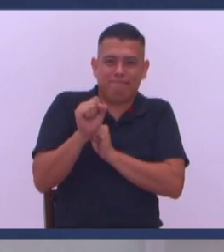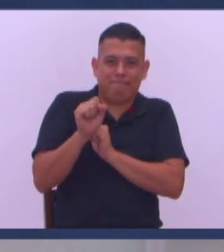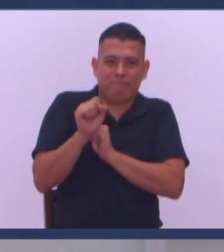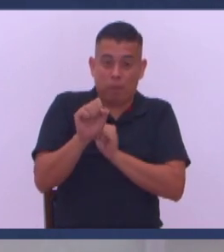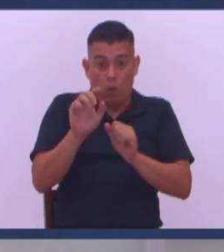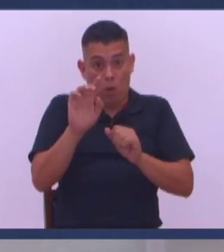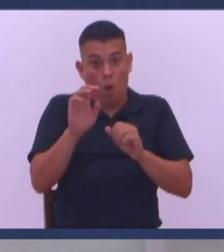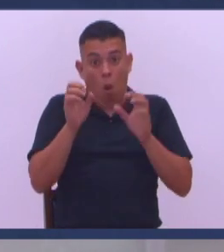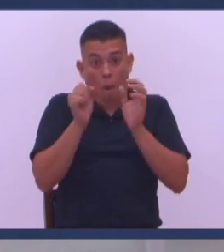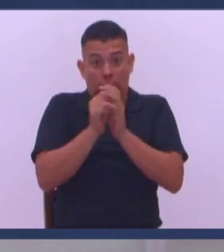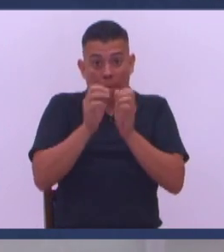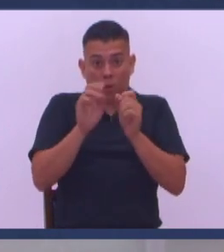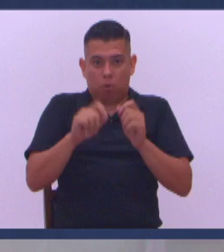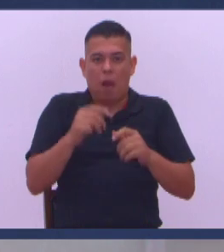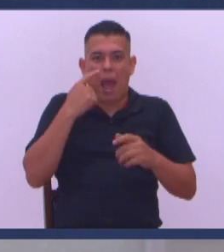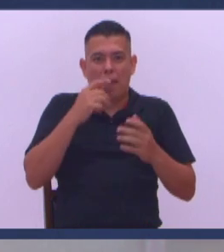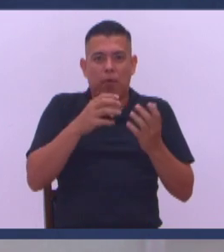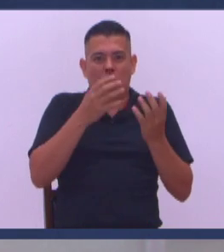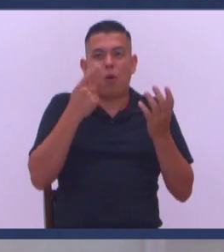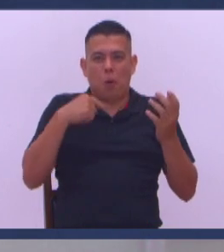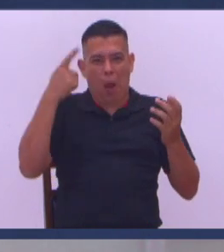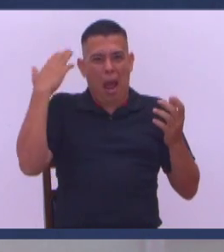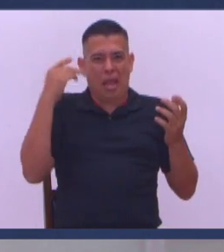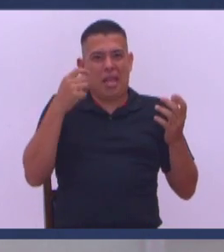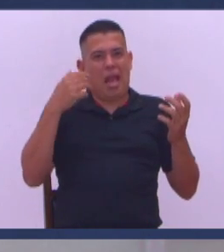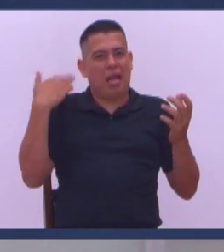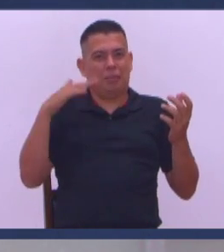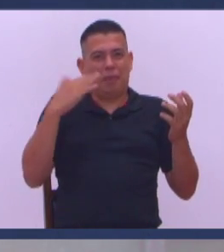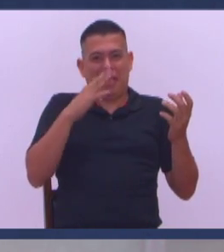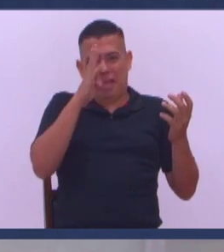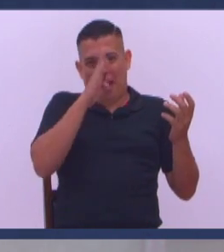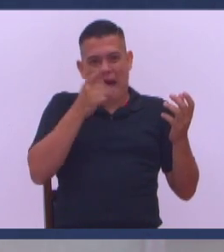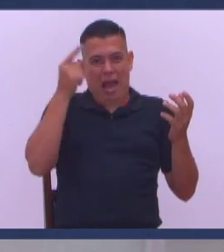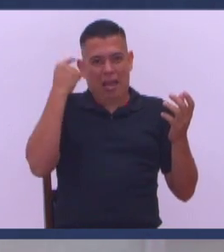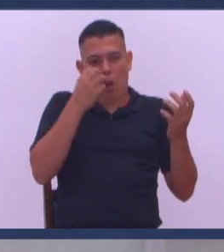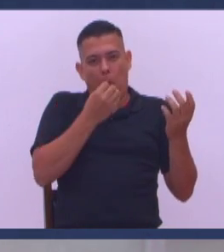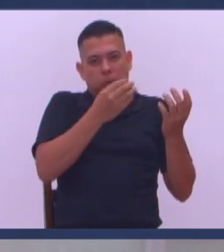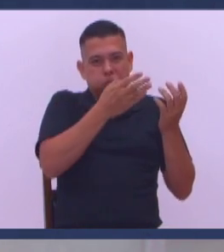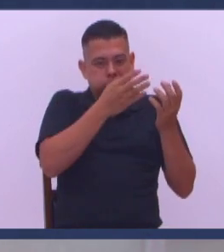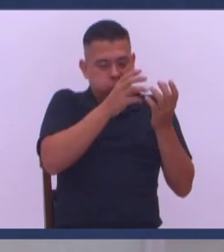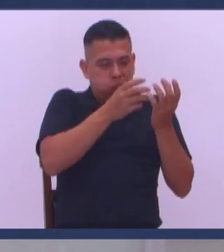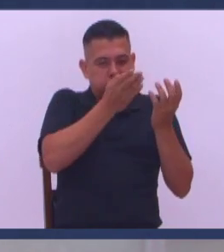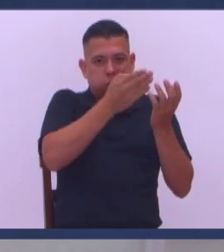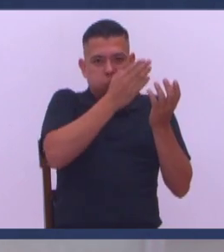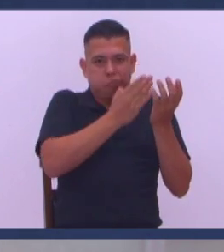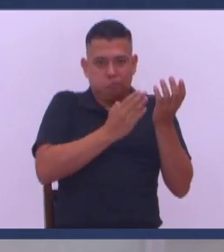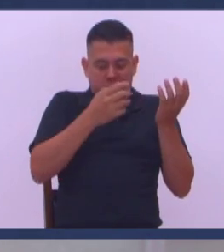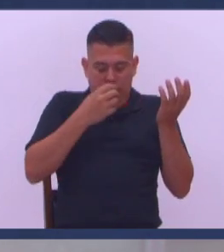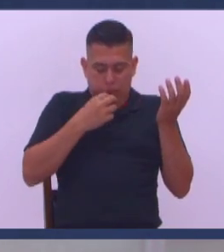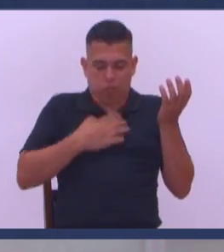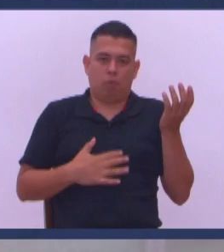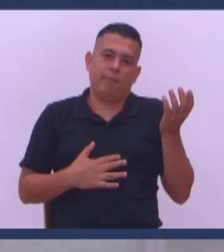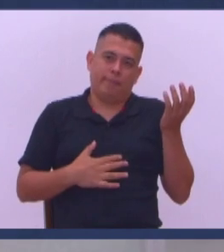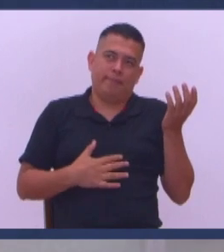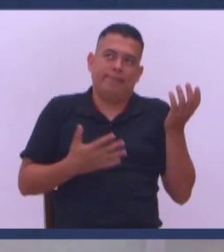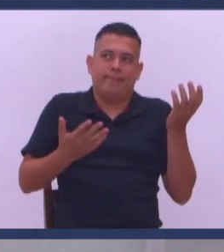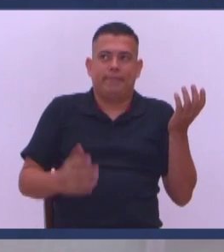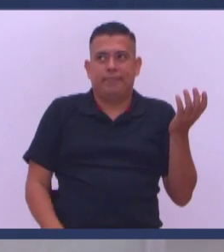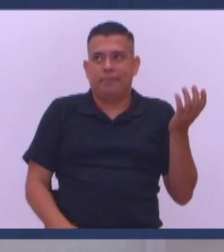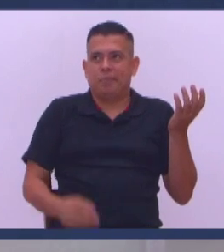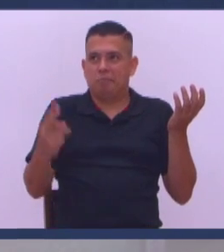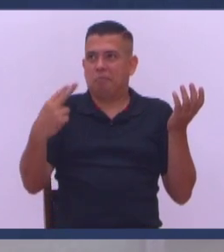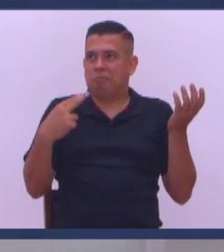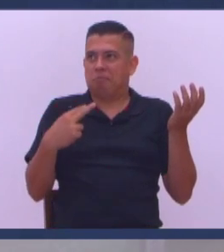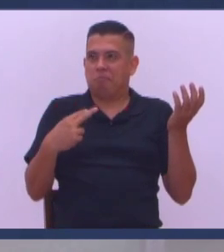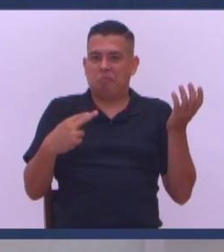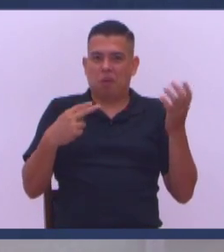La primera solución Ante la mancha de aguacate Que le acabo de contar Sobre la camisa Era la camiseta El centro Nadie me